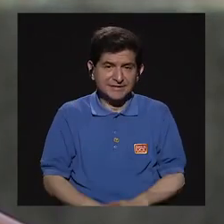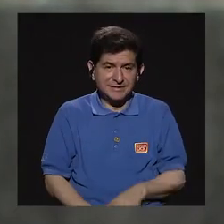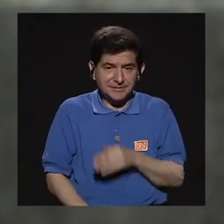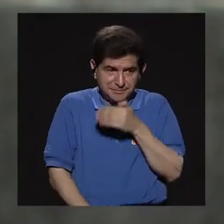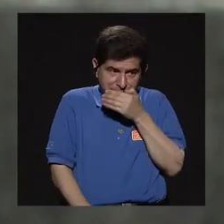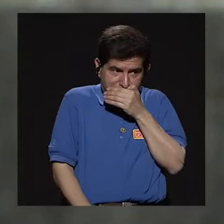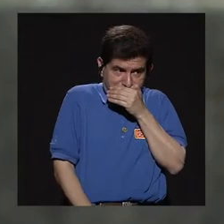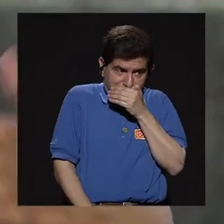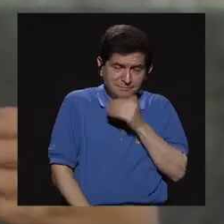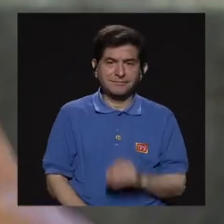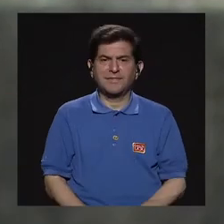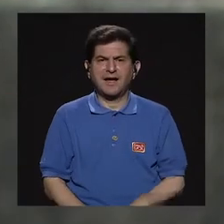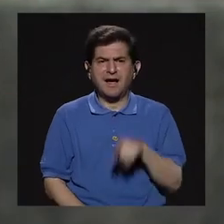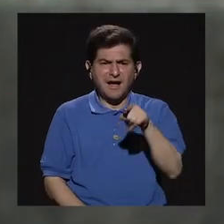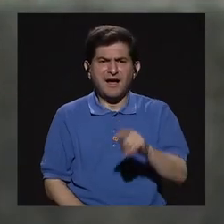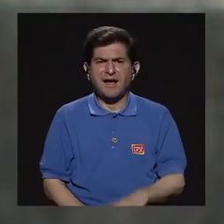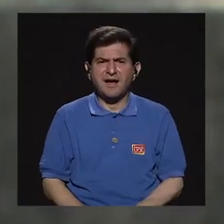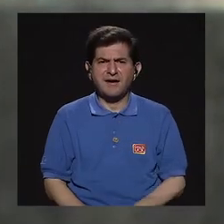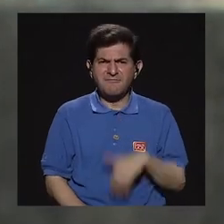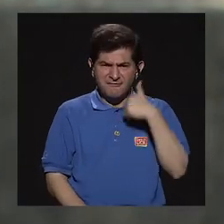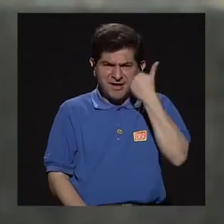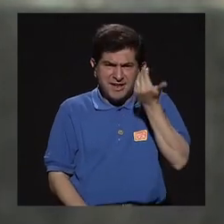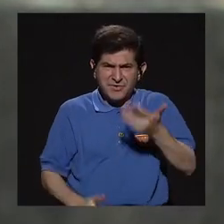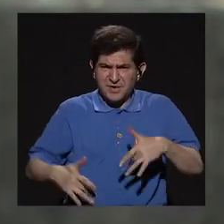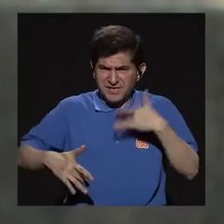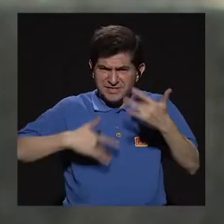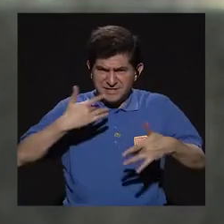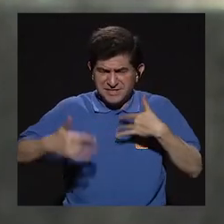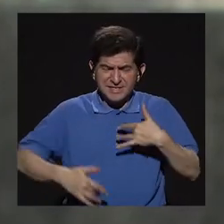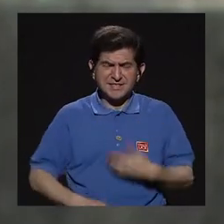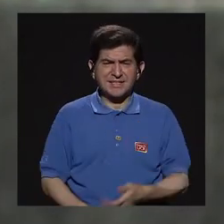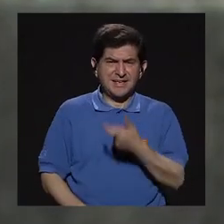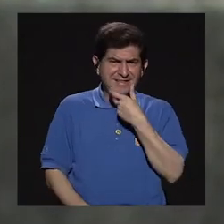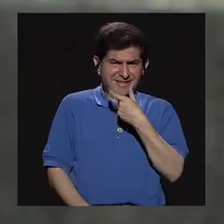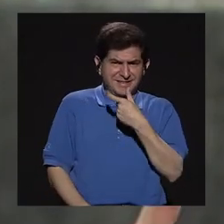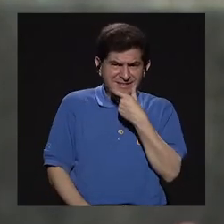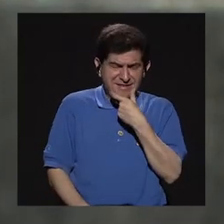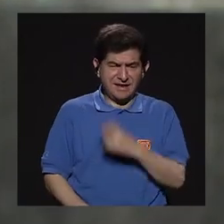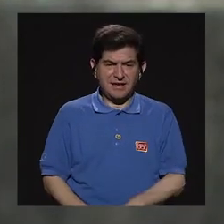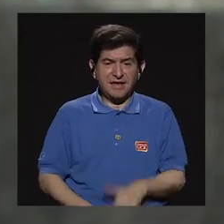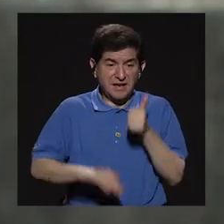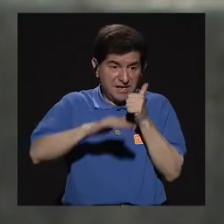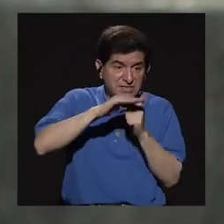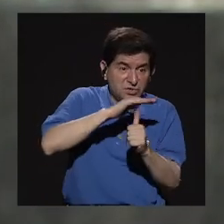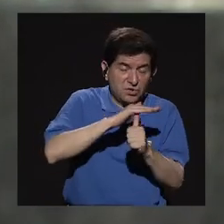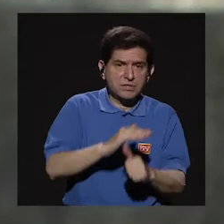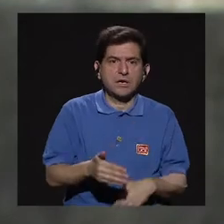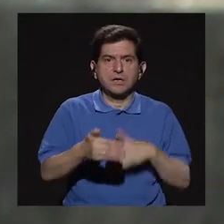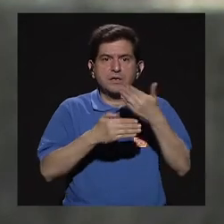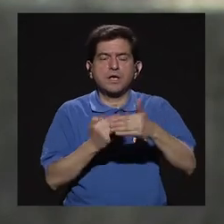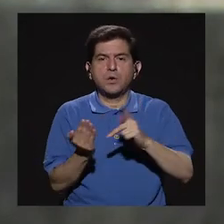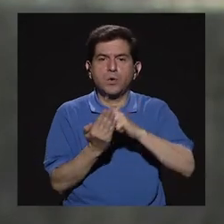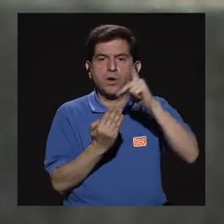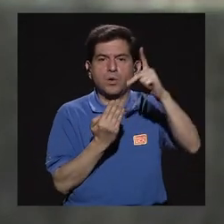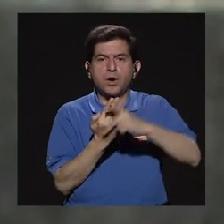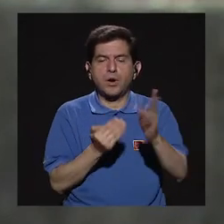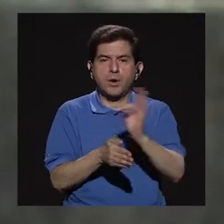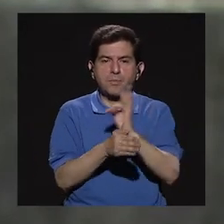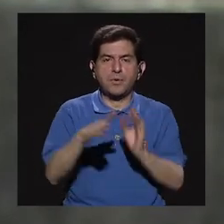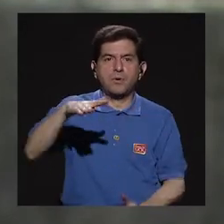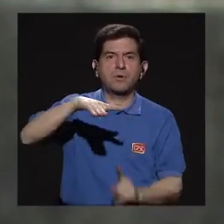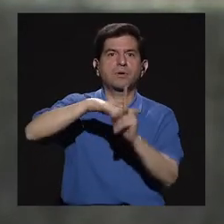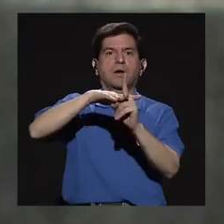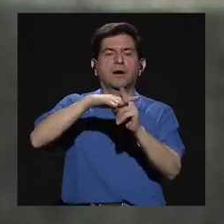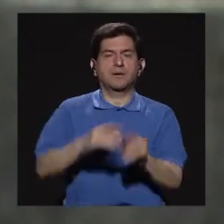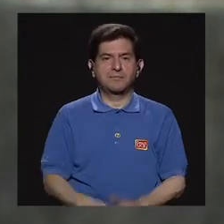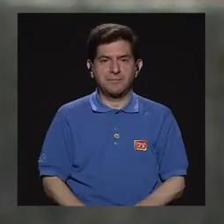tapa la boca, porque le da vergüenza reír, sonreír, se esconde, y verla después hasta en un programa de tele, para